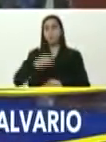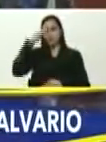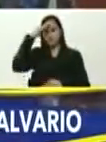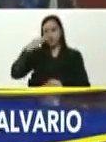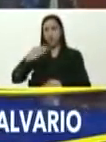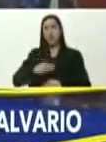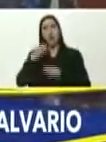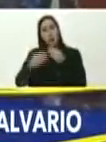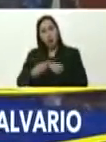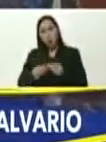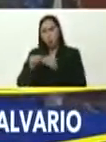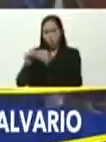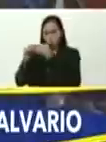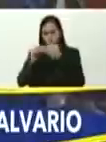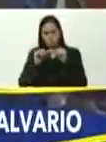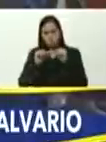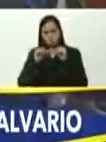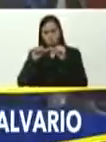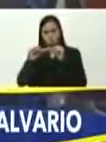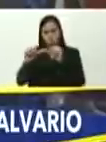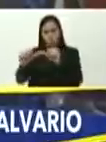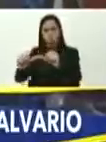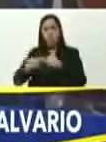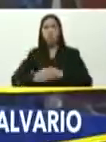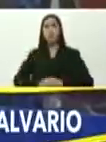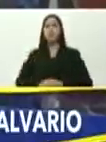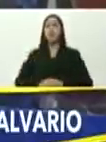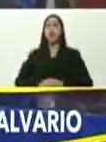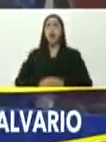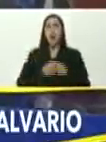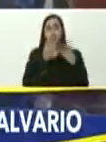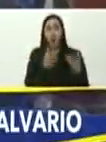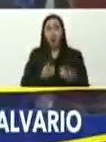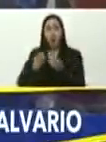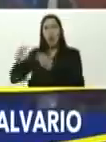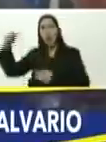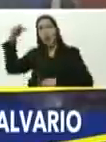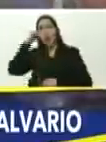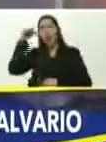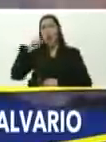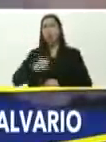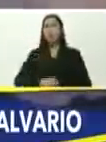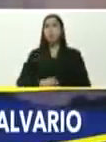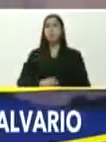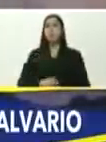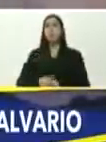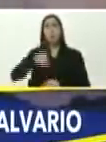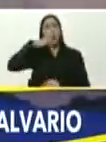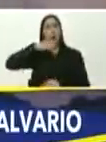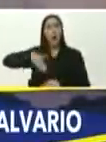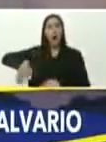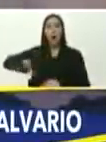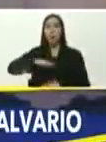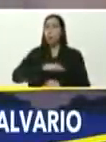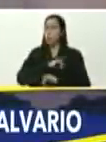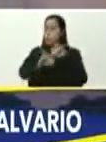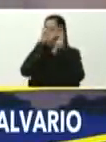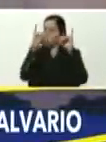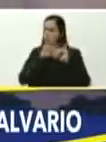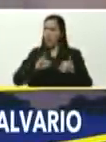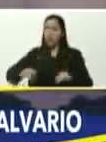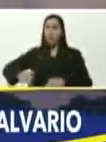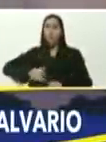ir recuperando, progresivamente, la distribución, del agua, a nuestra población, así que estamos felices, mi